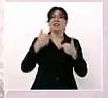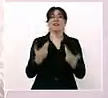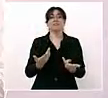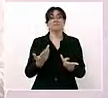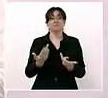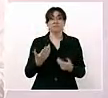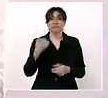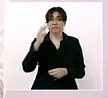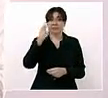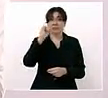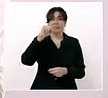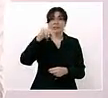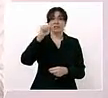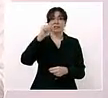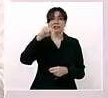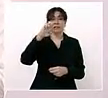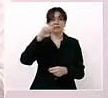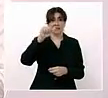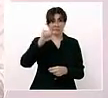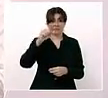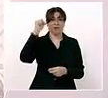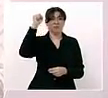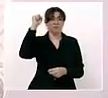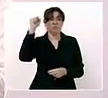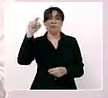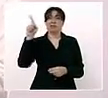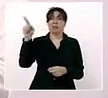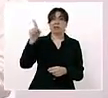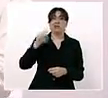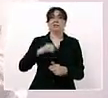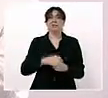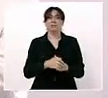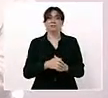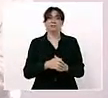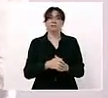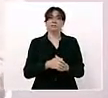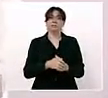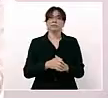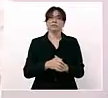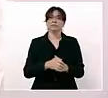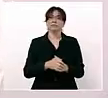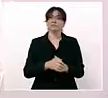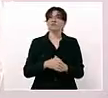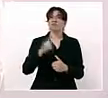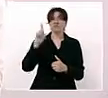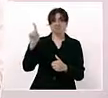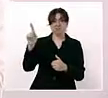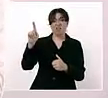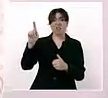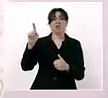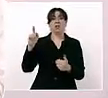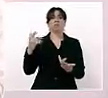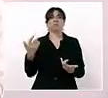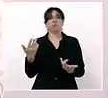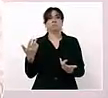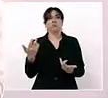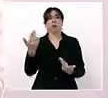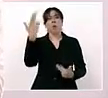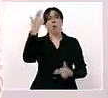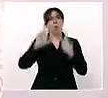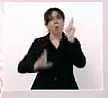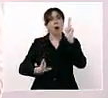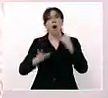como dirigente y de esa huelga surge el movimiento revolucionario.